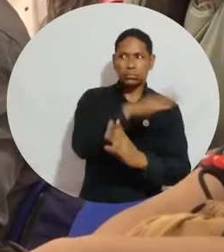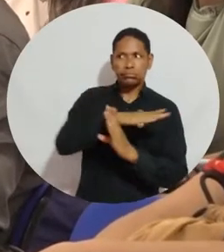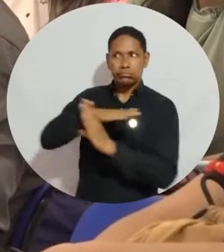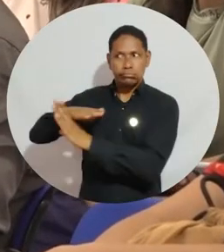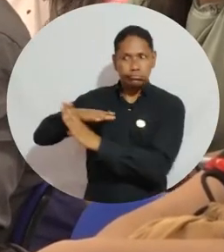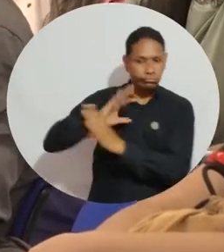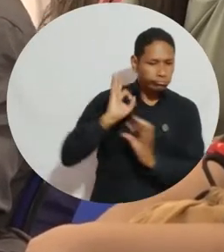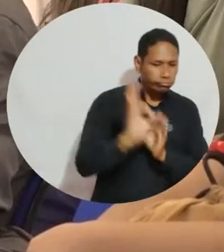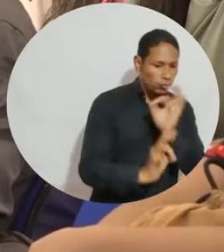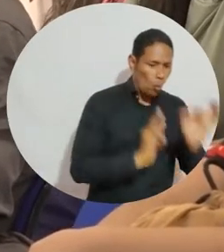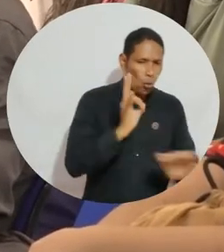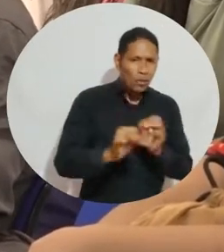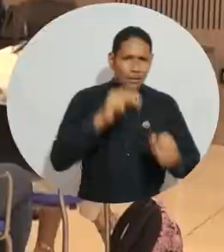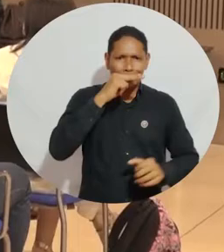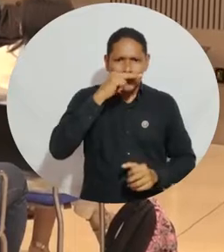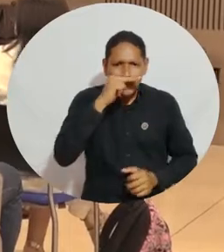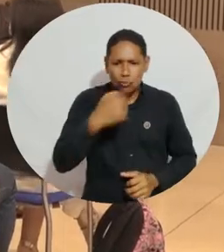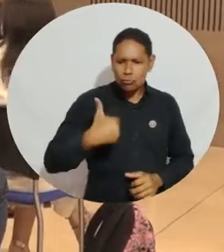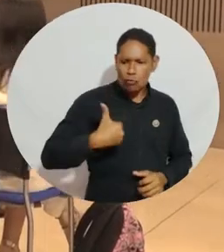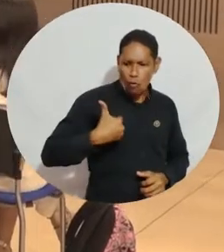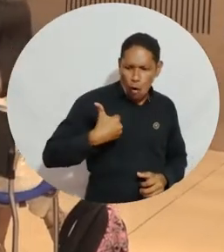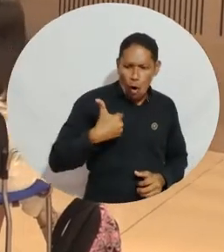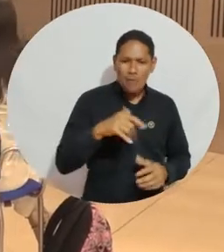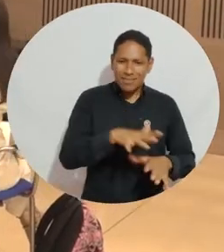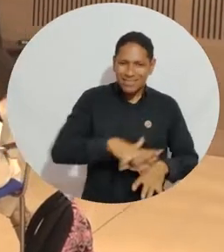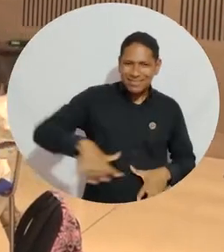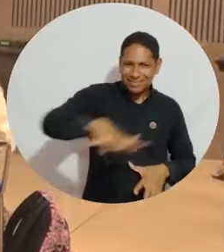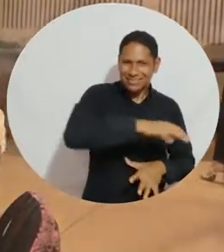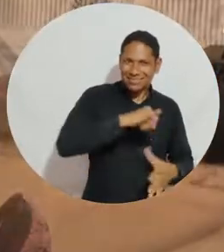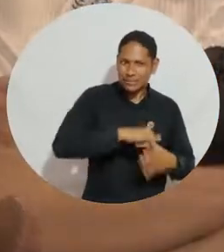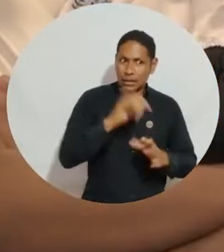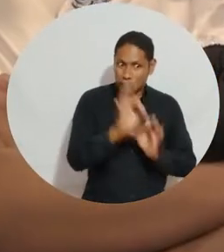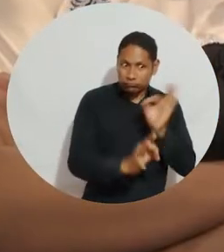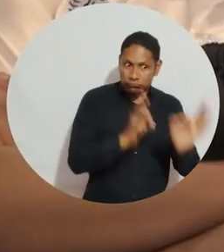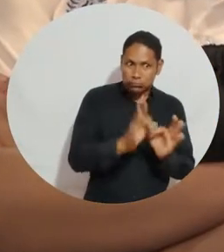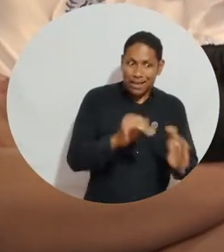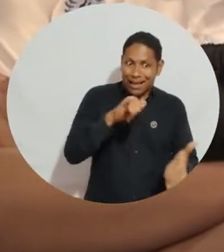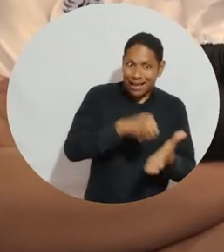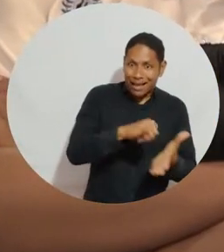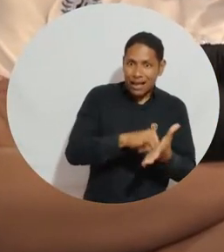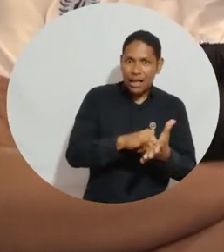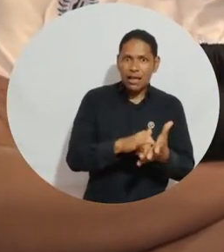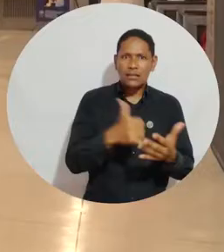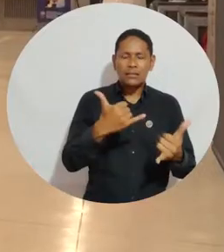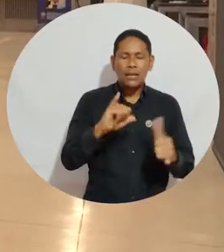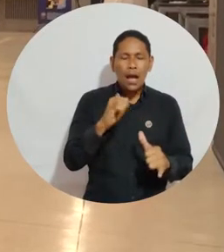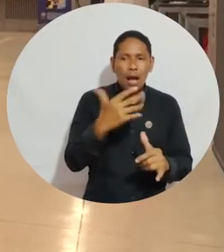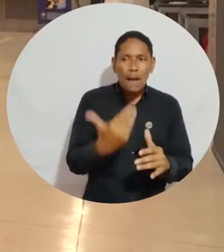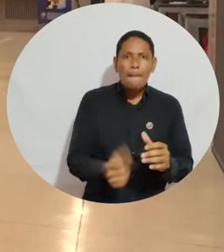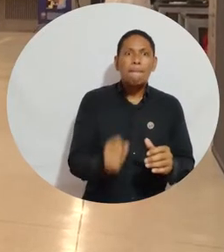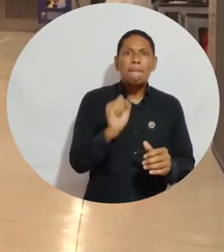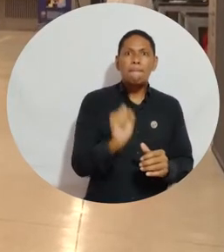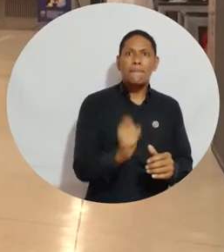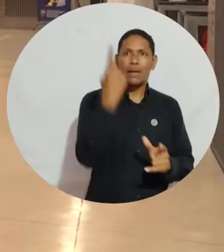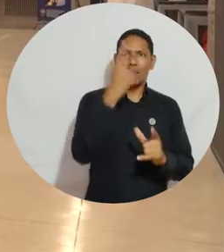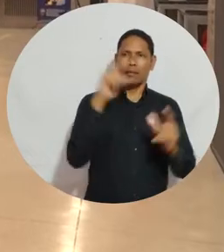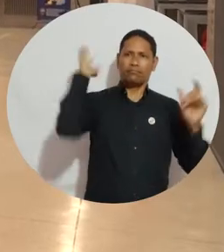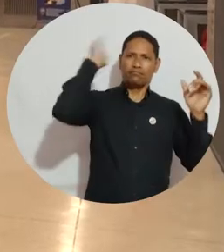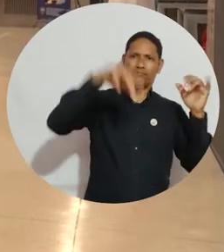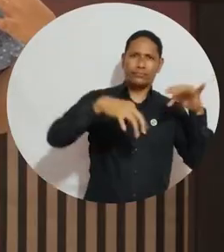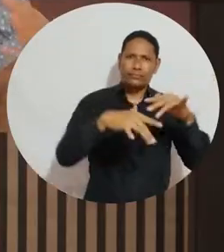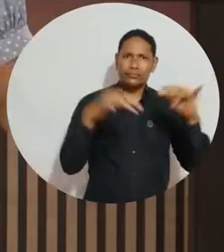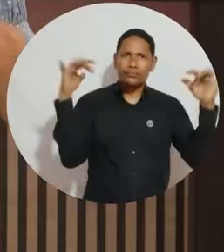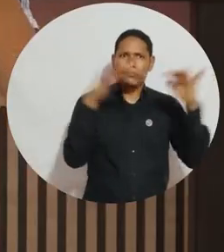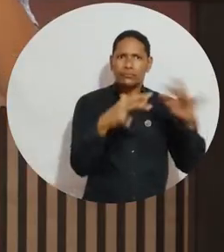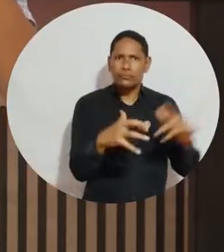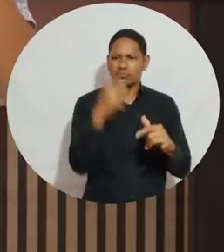que afectan la integridad física y moral de los niños, jóvenes y adolescentes del territorio. En este sentido, se llevó a cabo el